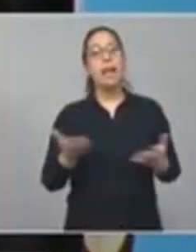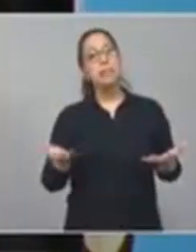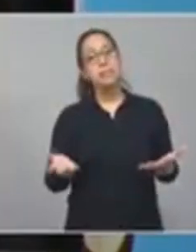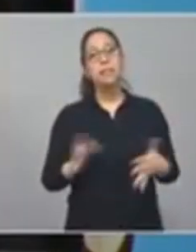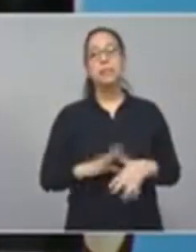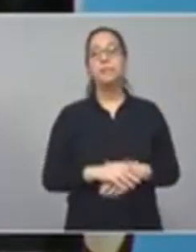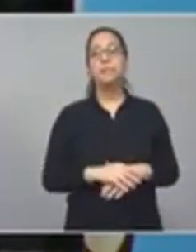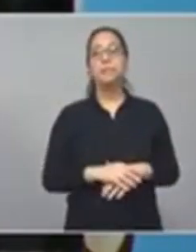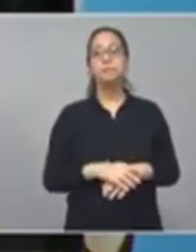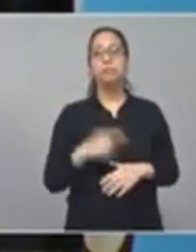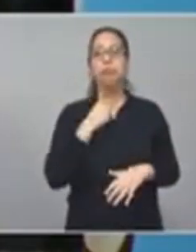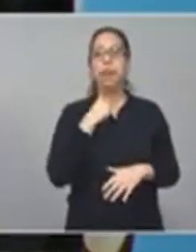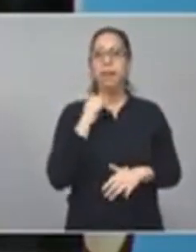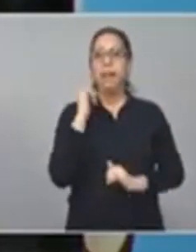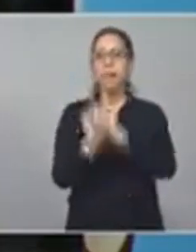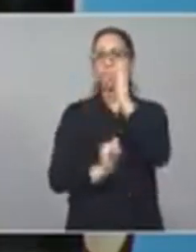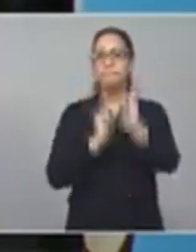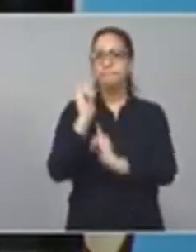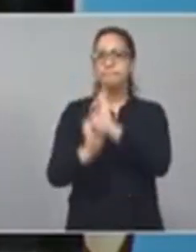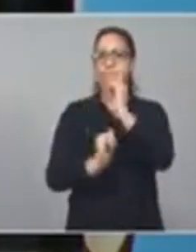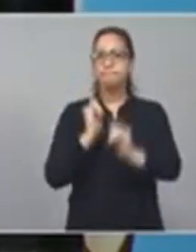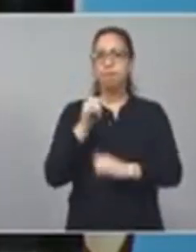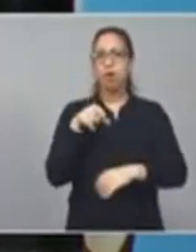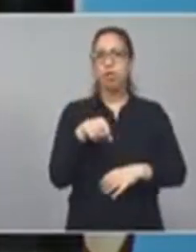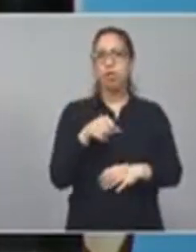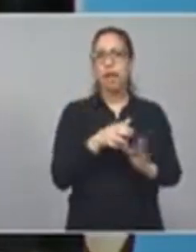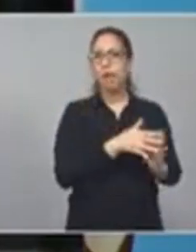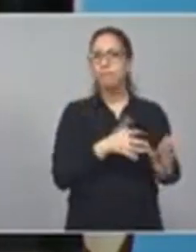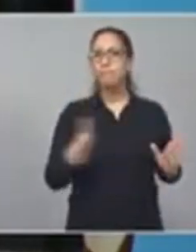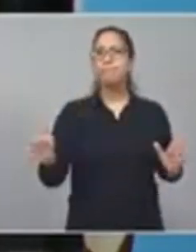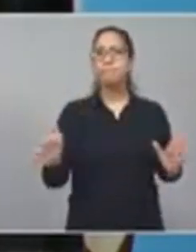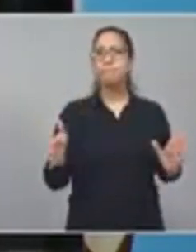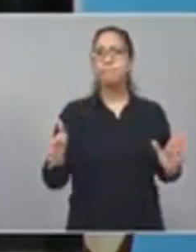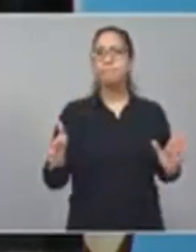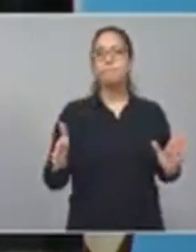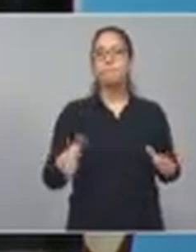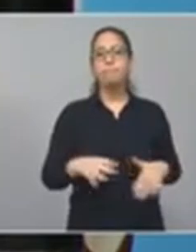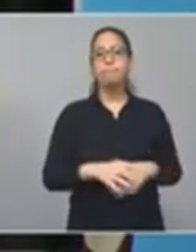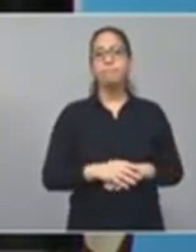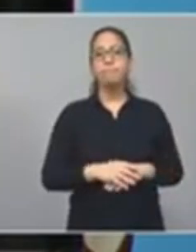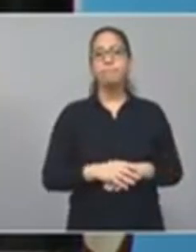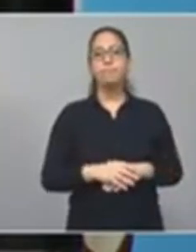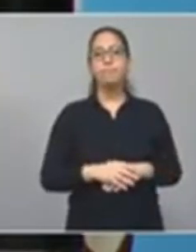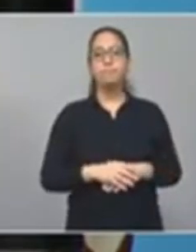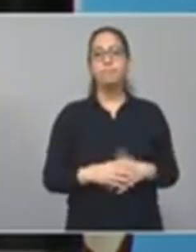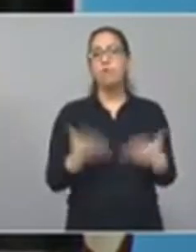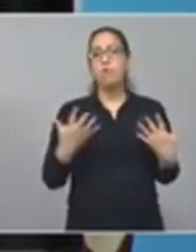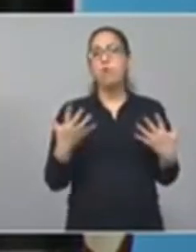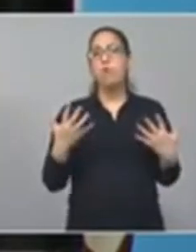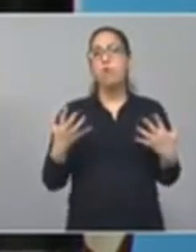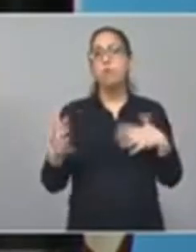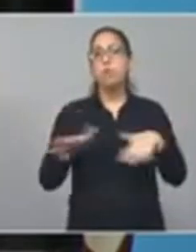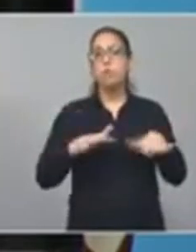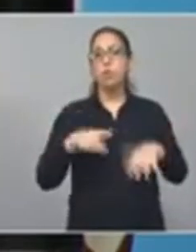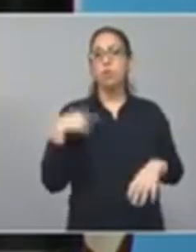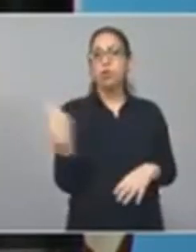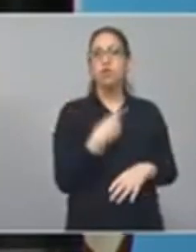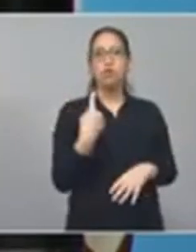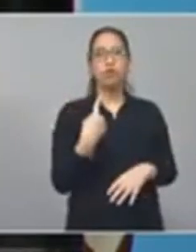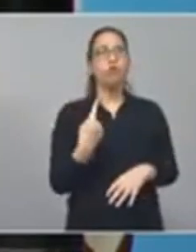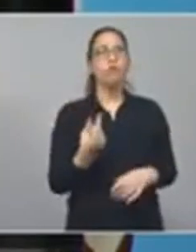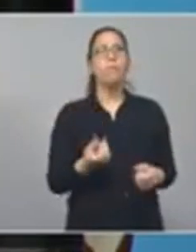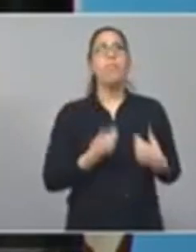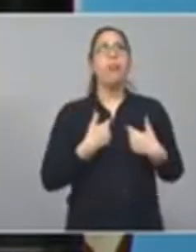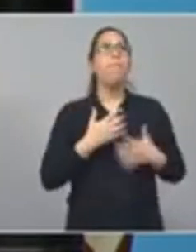tenía para compartir con ustedes estos comentarios, por supuesto que es una situación donde a nosotros nos honra